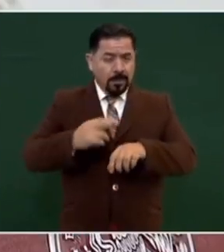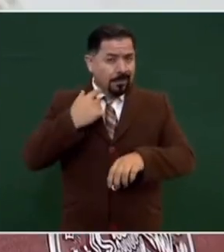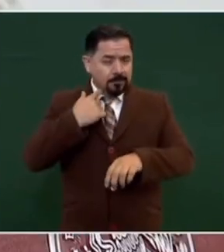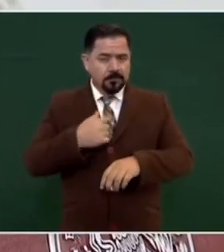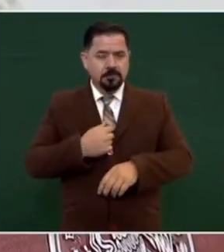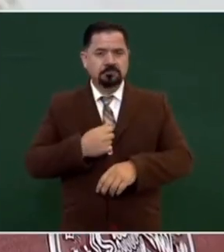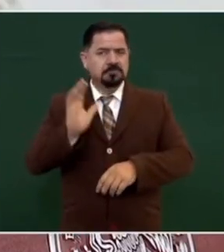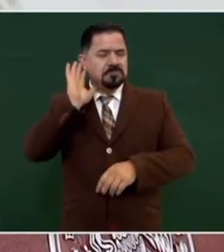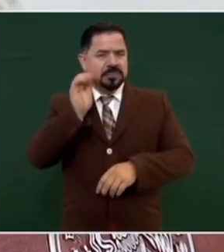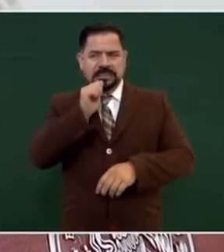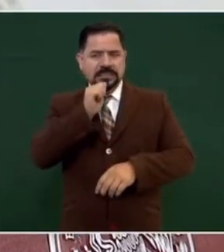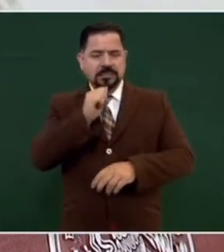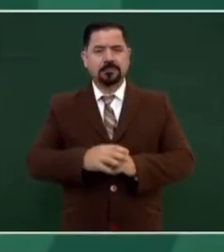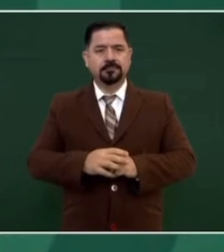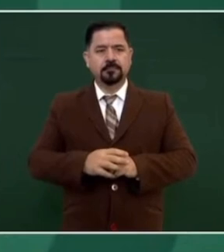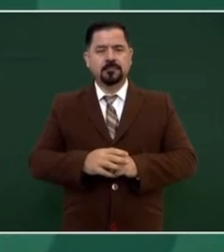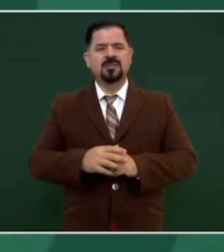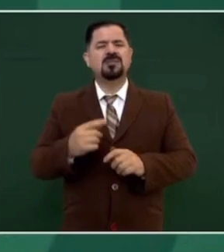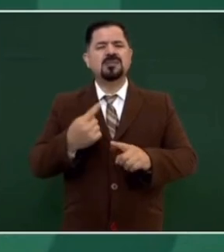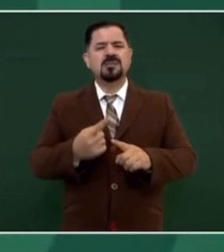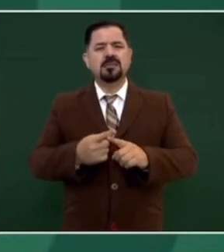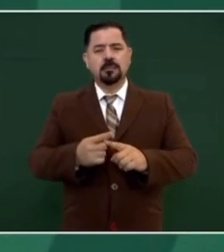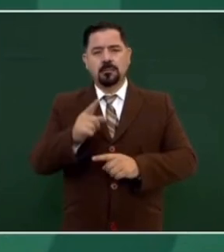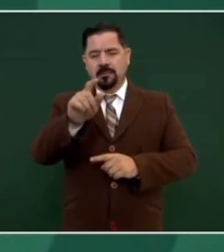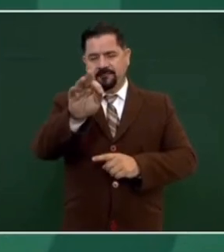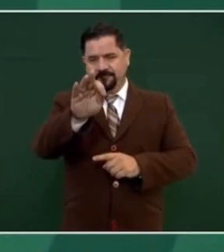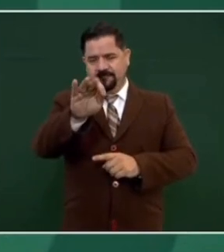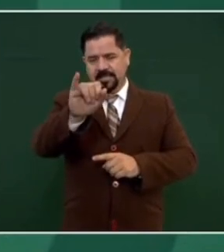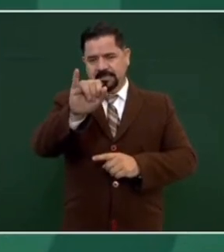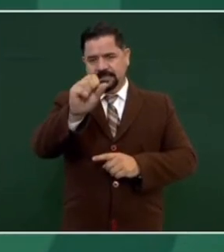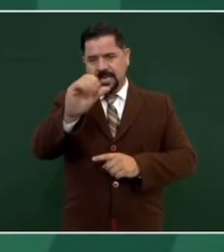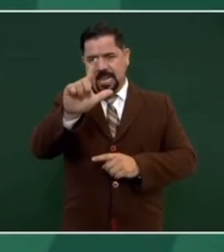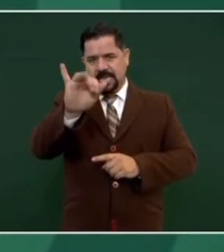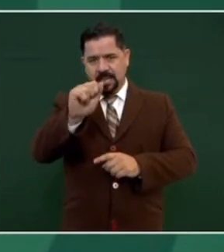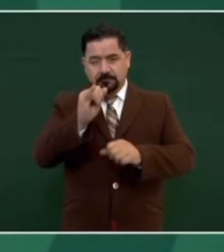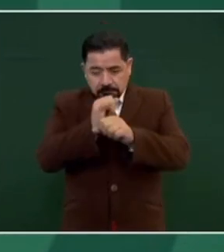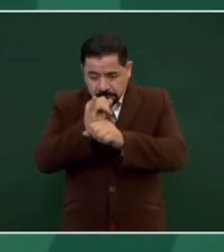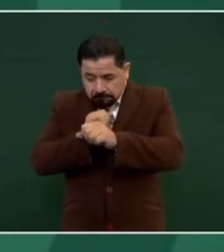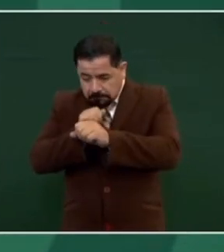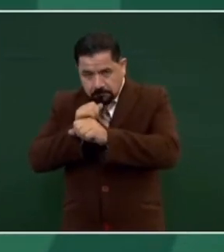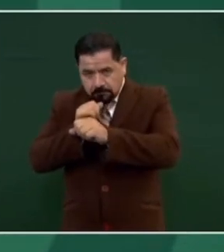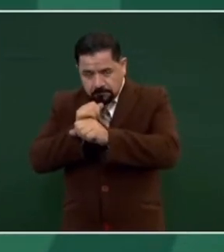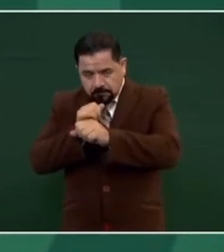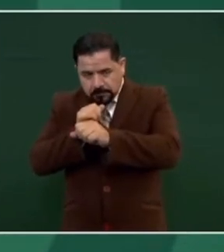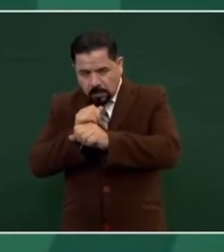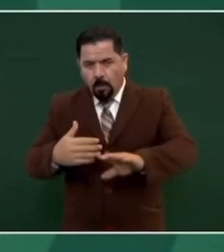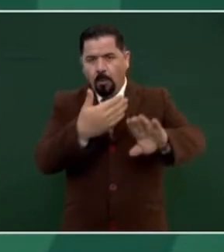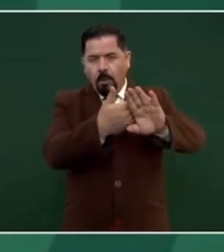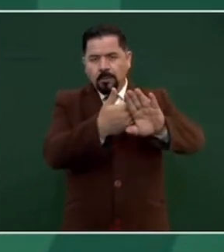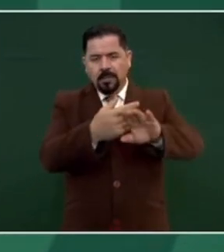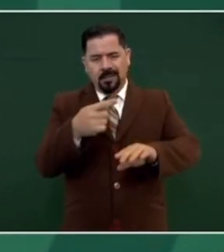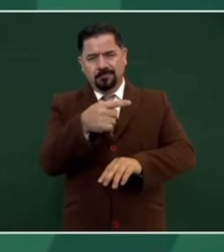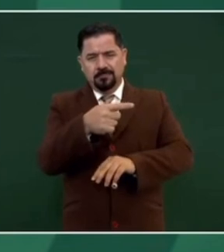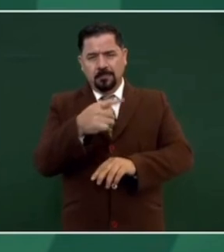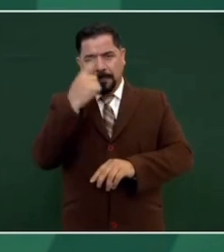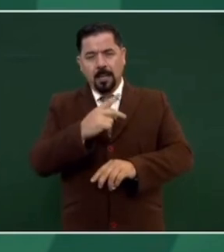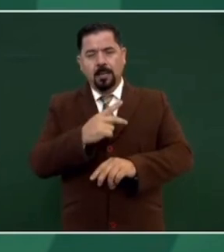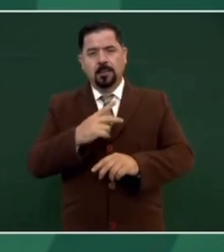Que yo sepa, la fiscalía no ha atornado ningún caso al Poder Judicial.